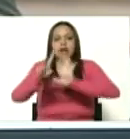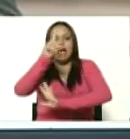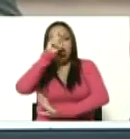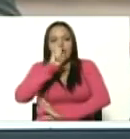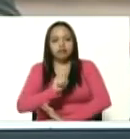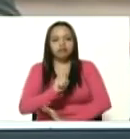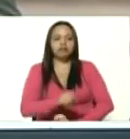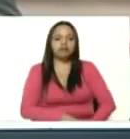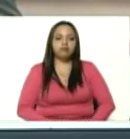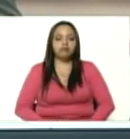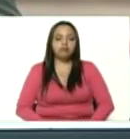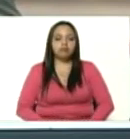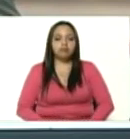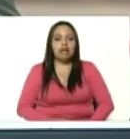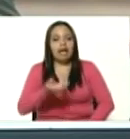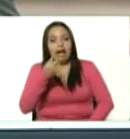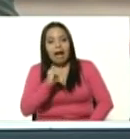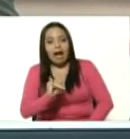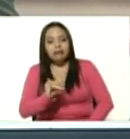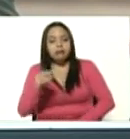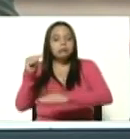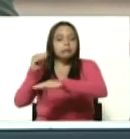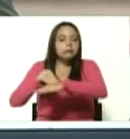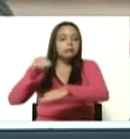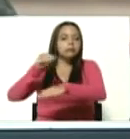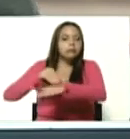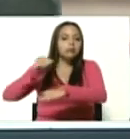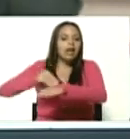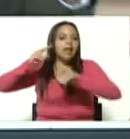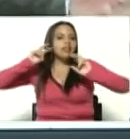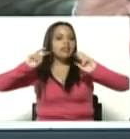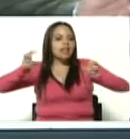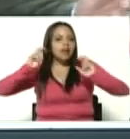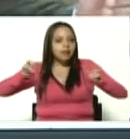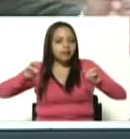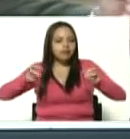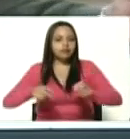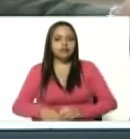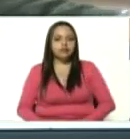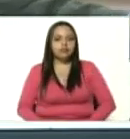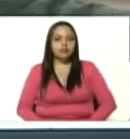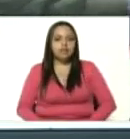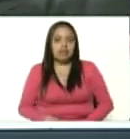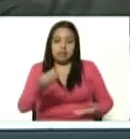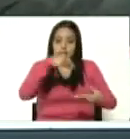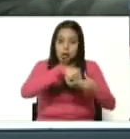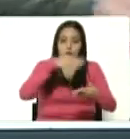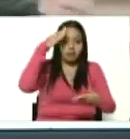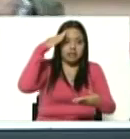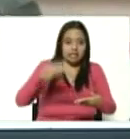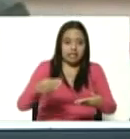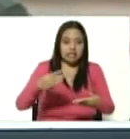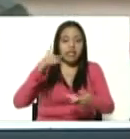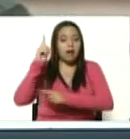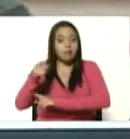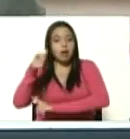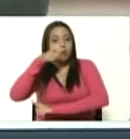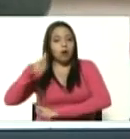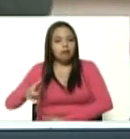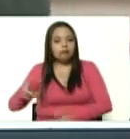He estado insistiendo mucho en este tema, en filas militares y en filas civiles.